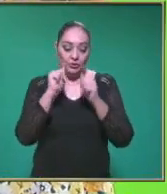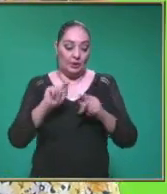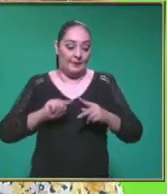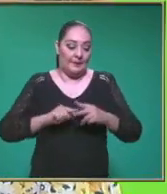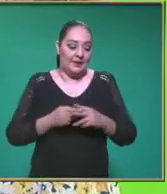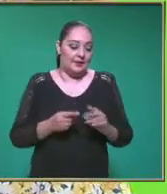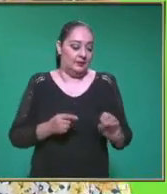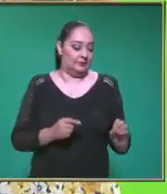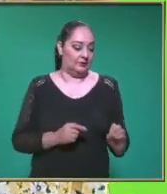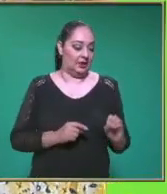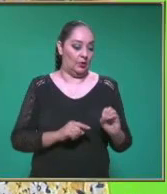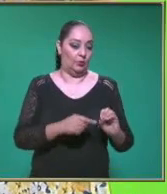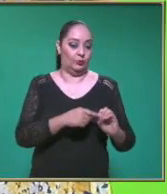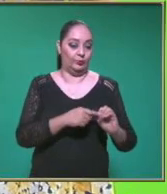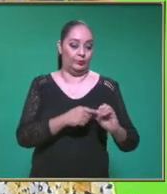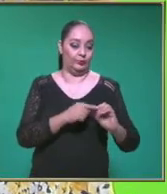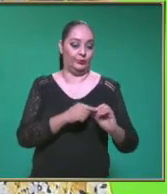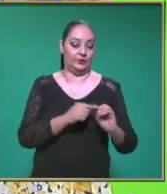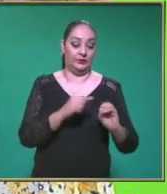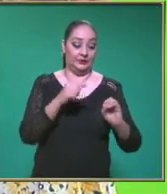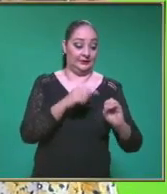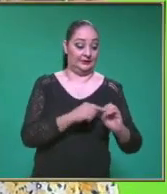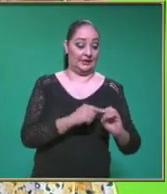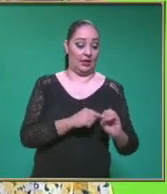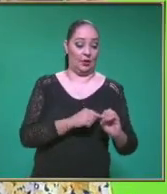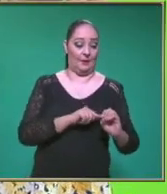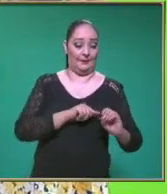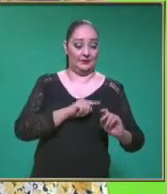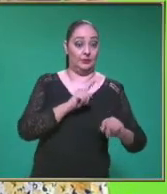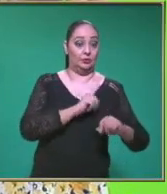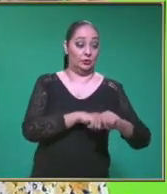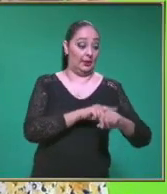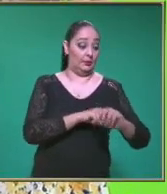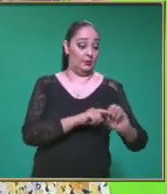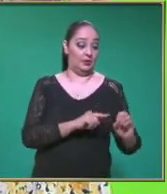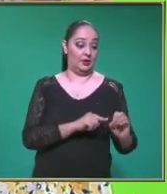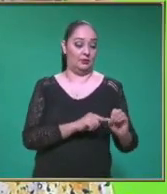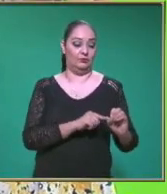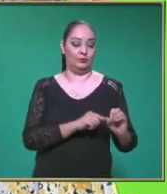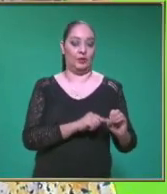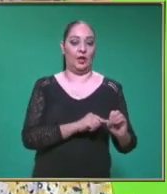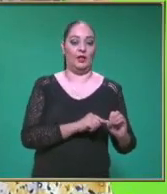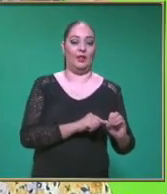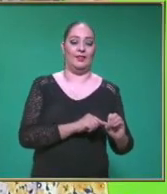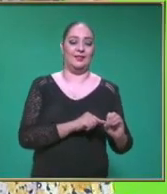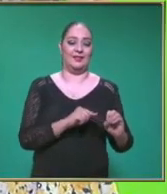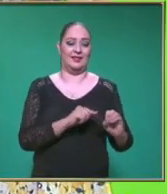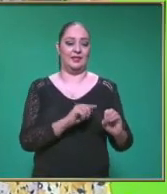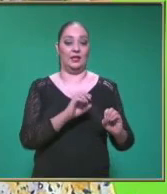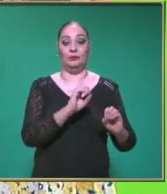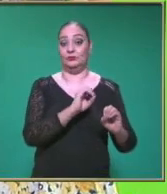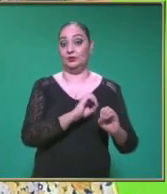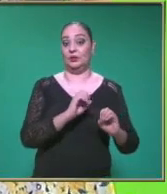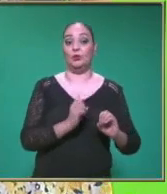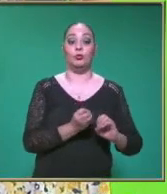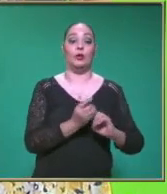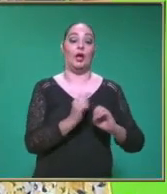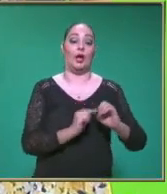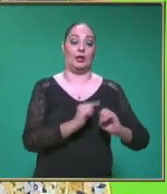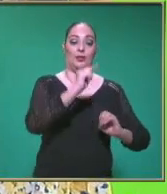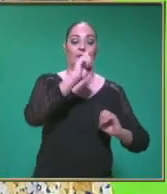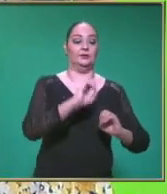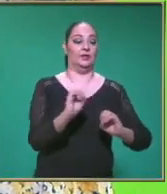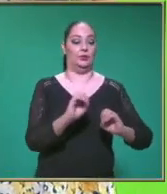De cero De un tiempo de cero De ahí empezamos A tomar la referencia A una distancia de cero Es decir Que partió del reposo Del reposo